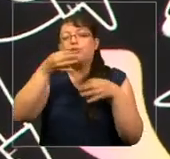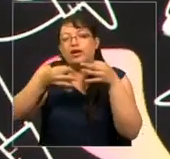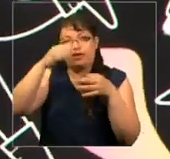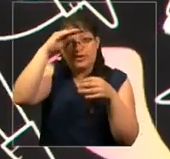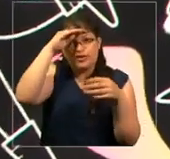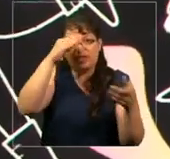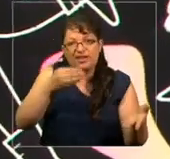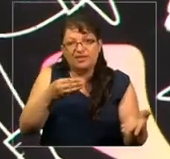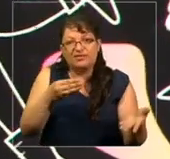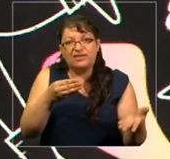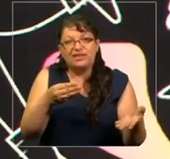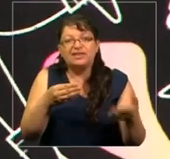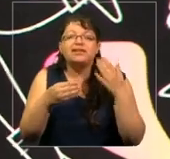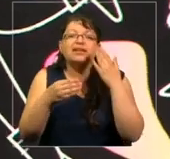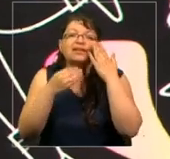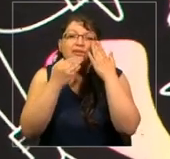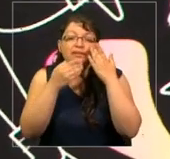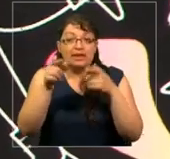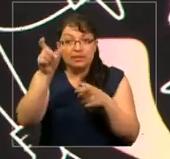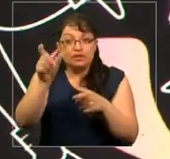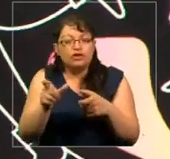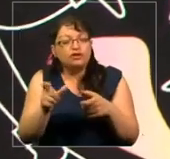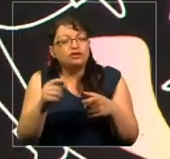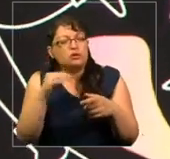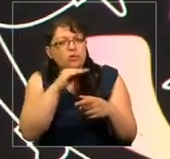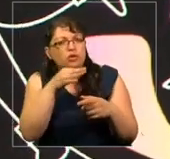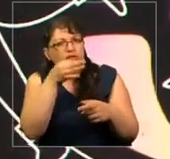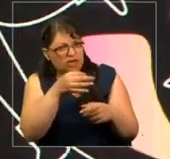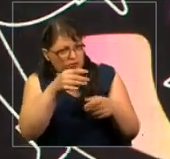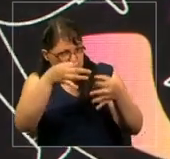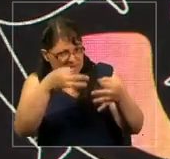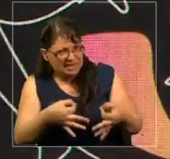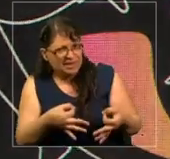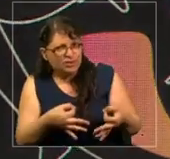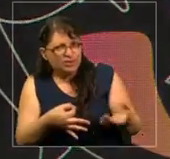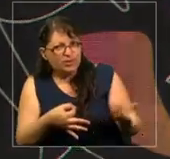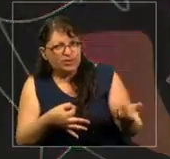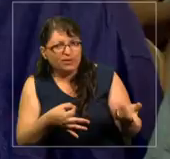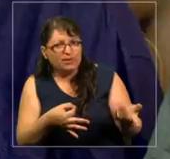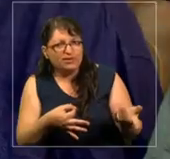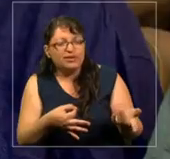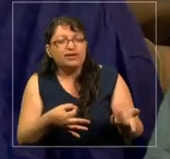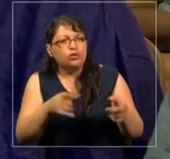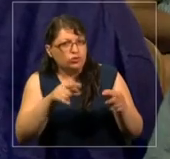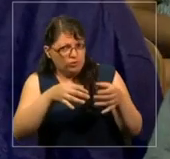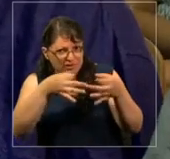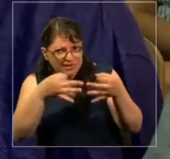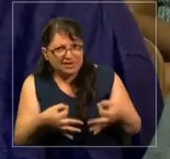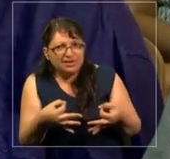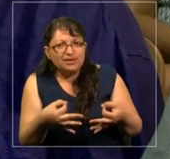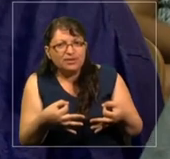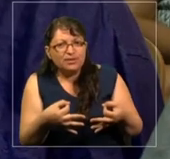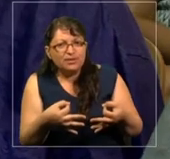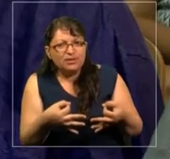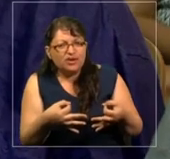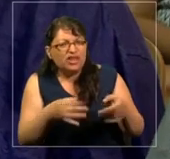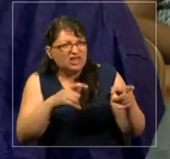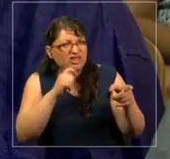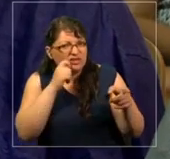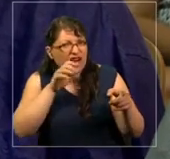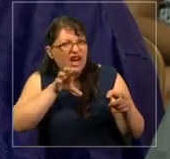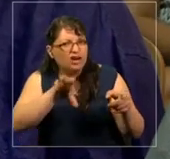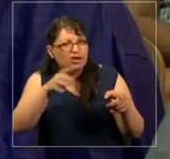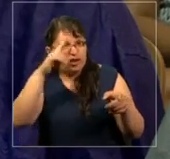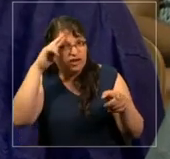inmediatamente esa persona les dice, ¿estás seguro de eso? ¿Estás seguro que fue racismo